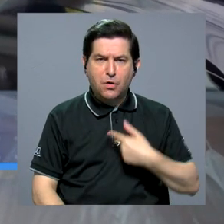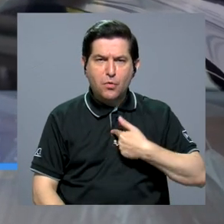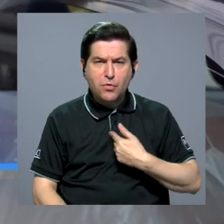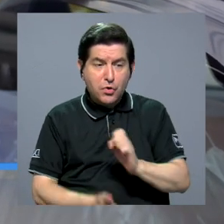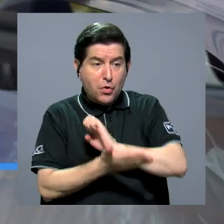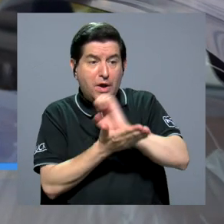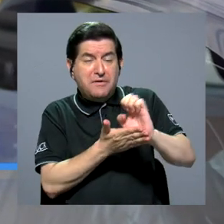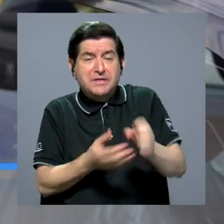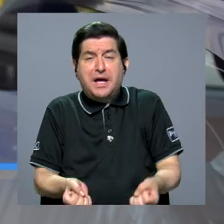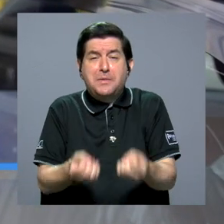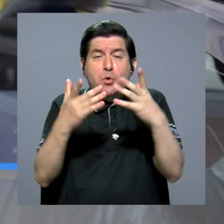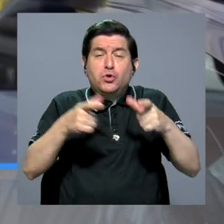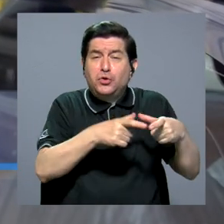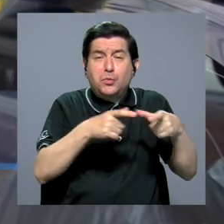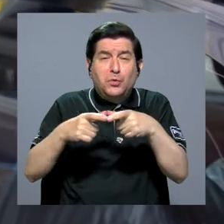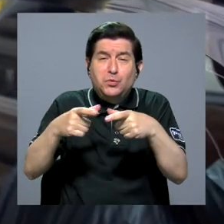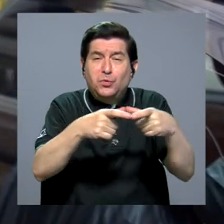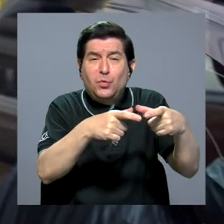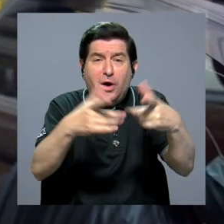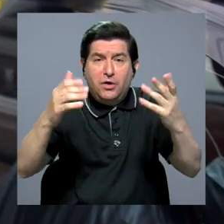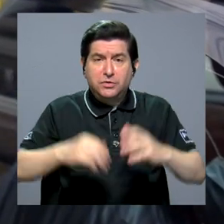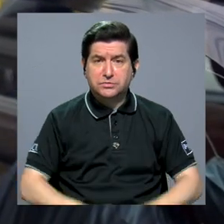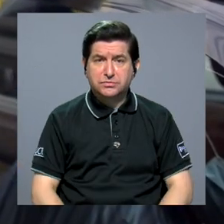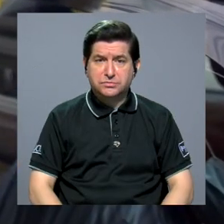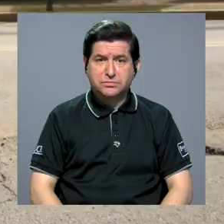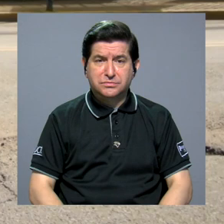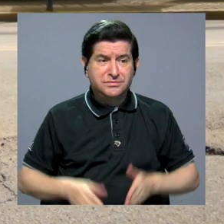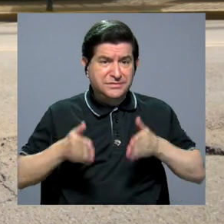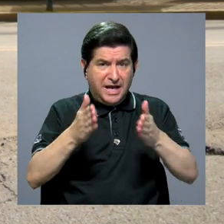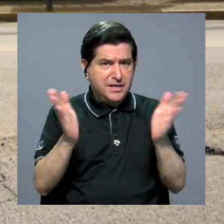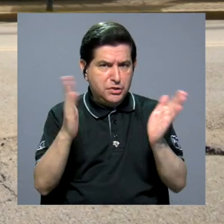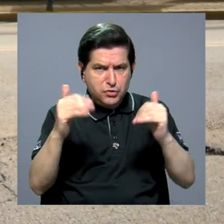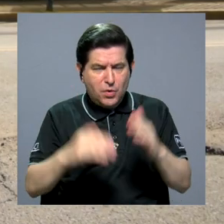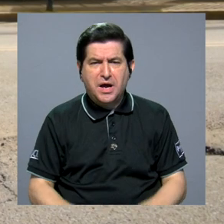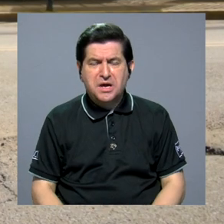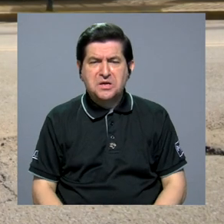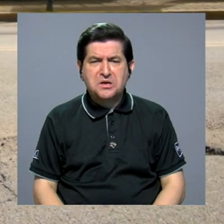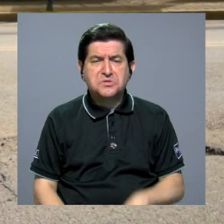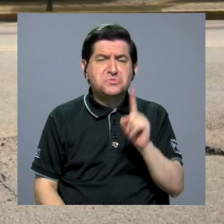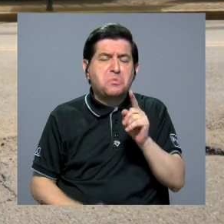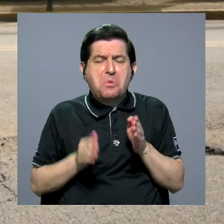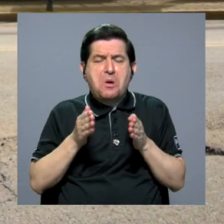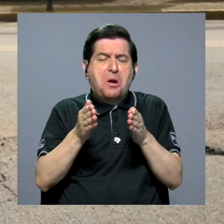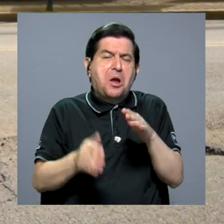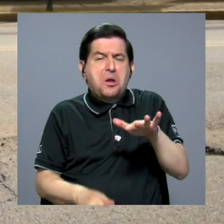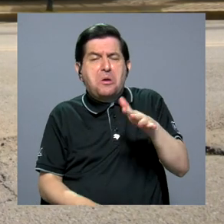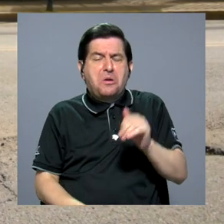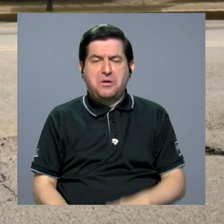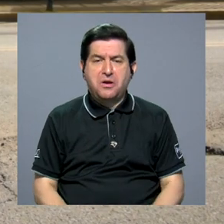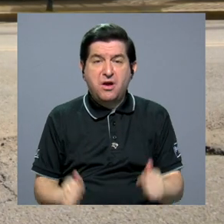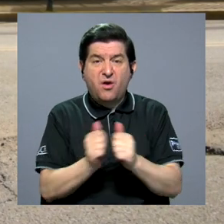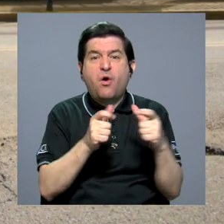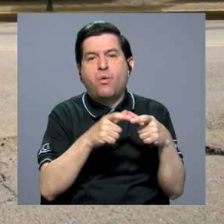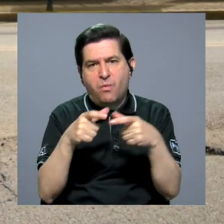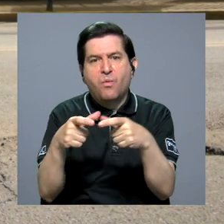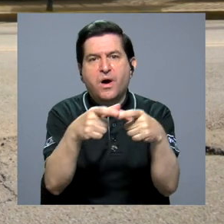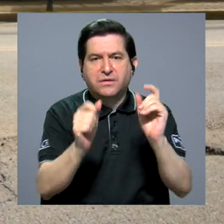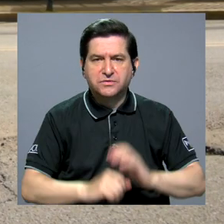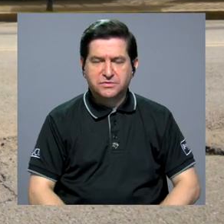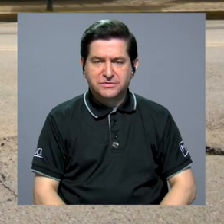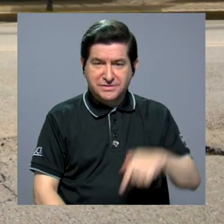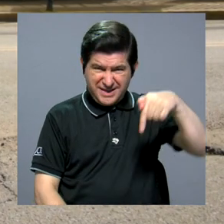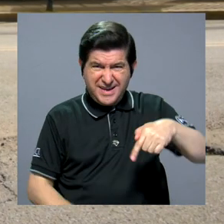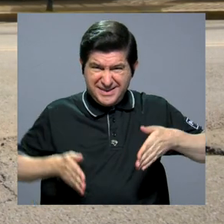andarse uno quitando el montón de huecos que hay, porque como carretera no hay, solo callecillas y llenas de huecos,